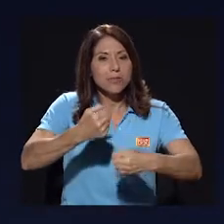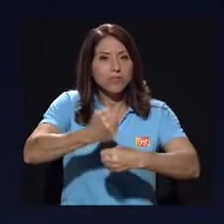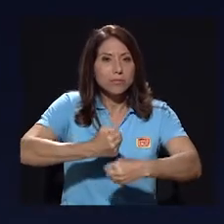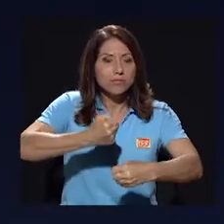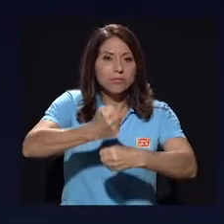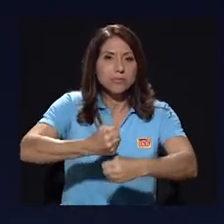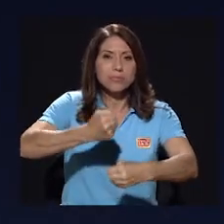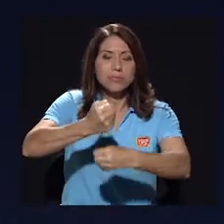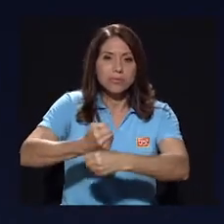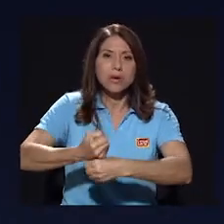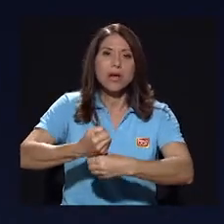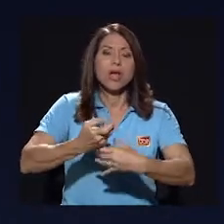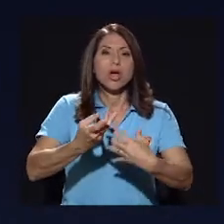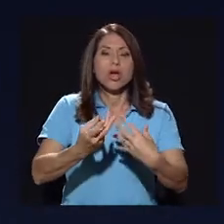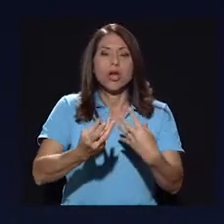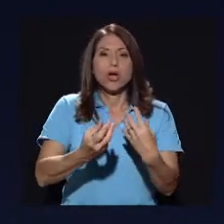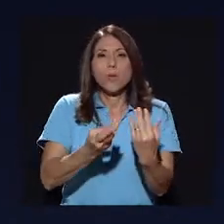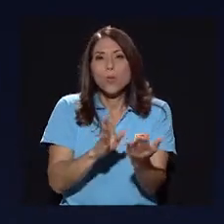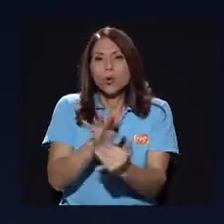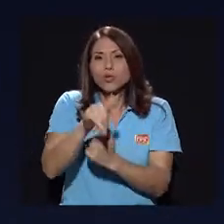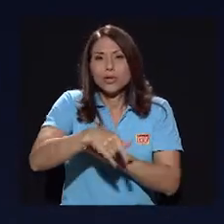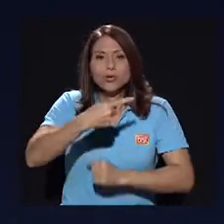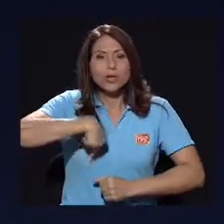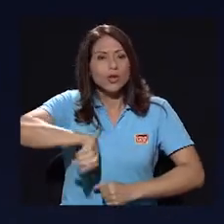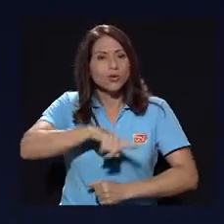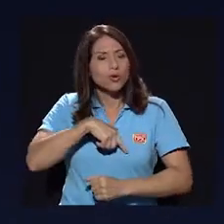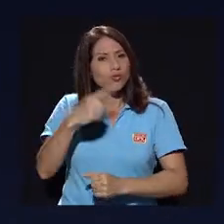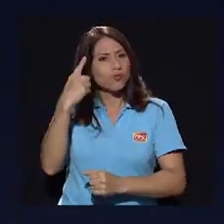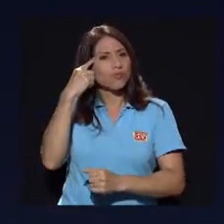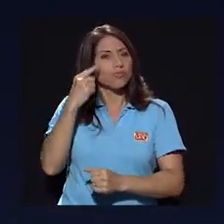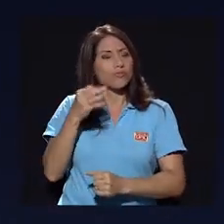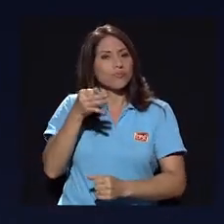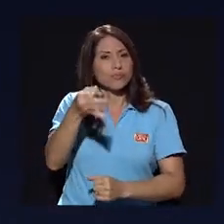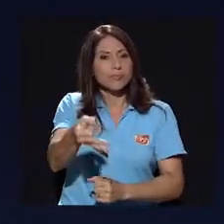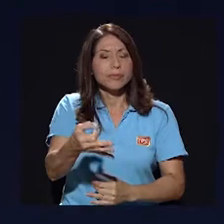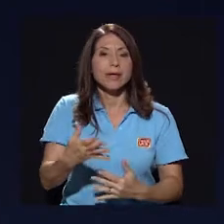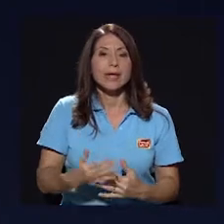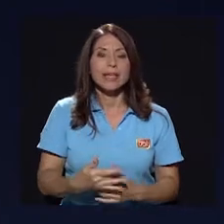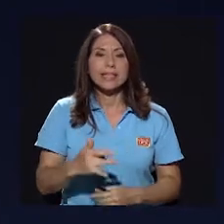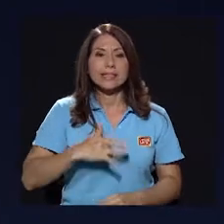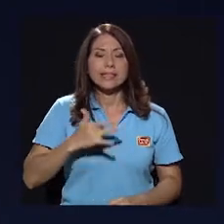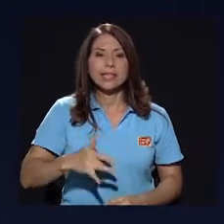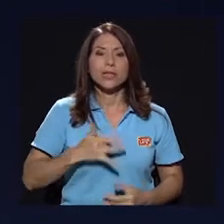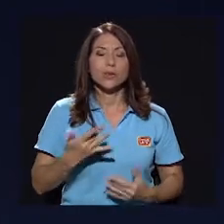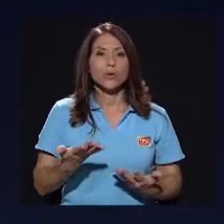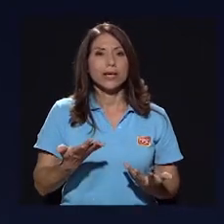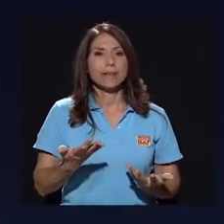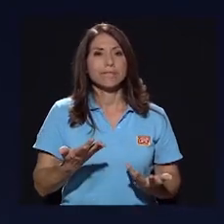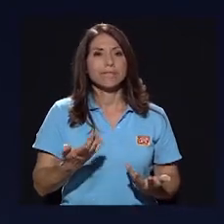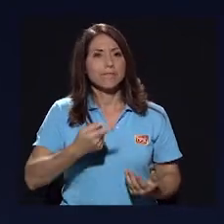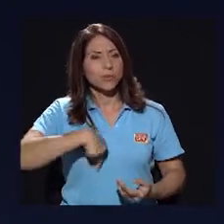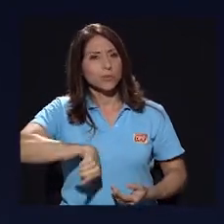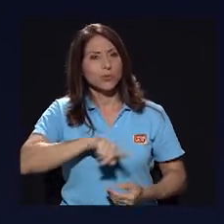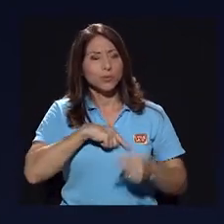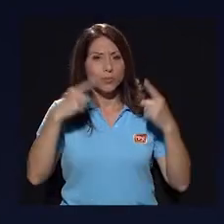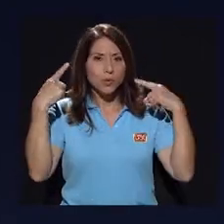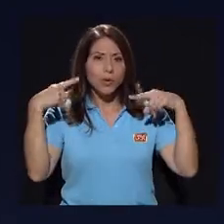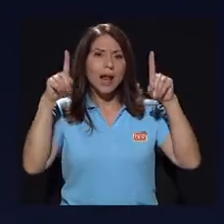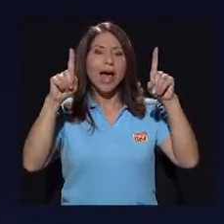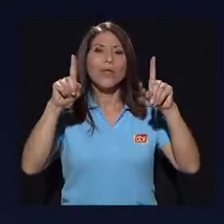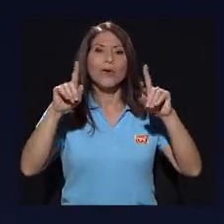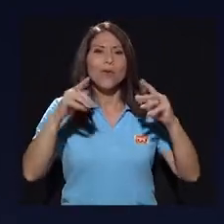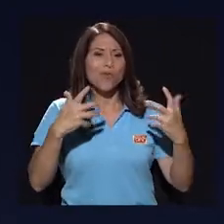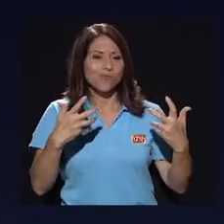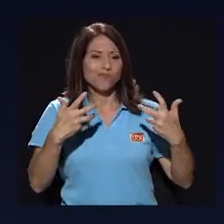de la producción o de los proyectos en los que nosotros nos pongamos como hacia adelante y siento que hemos, no sé, hemos